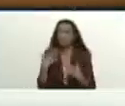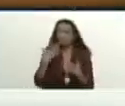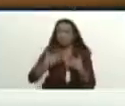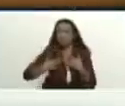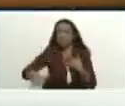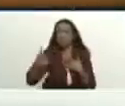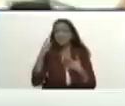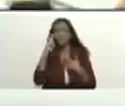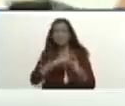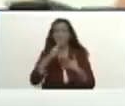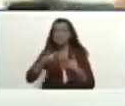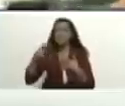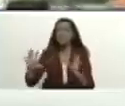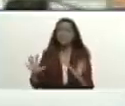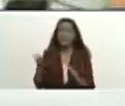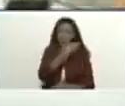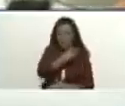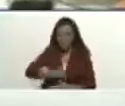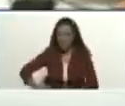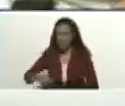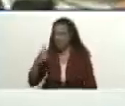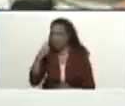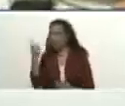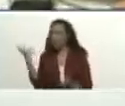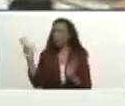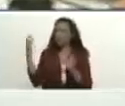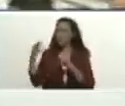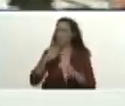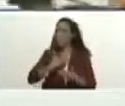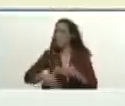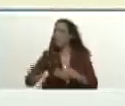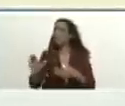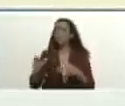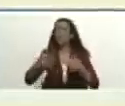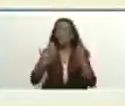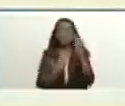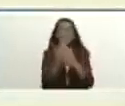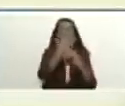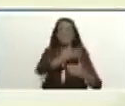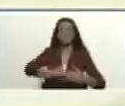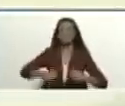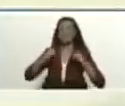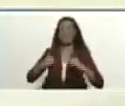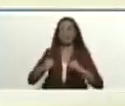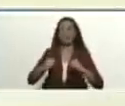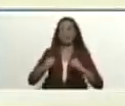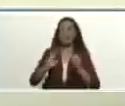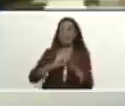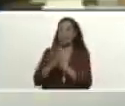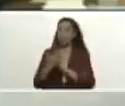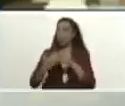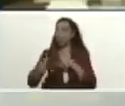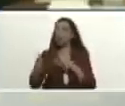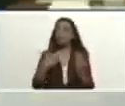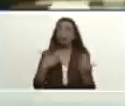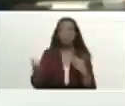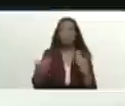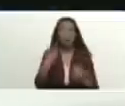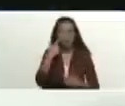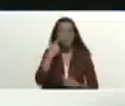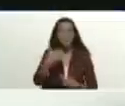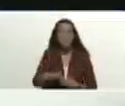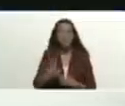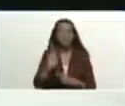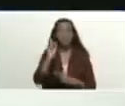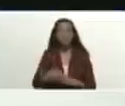hemos visto llegar presidentes y salir presidentes en el continente hemos visto